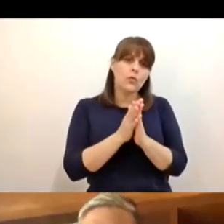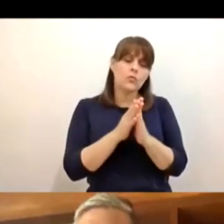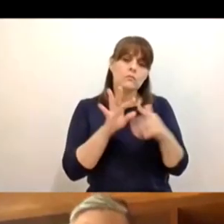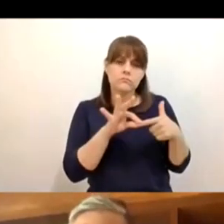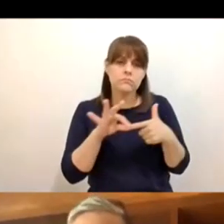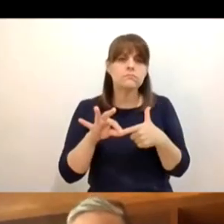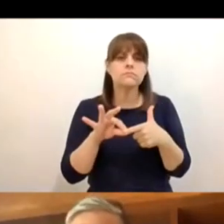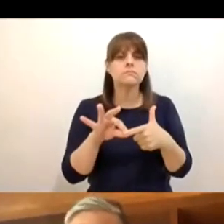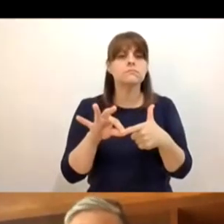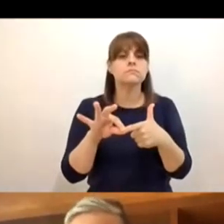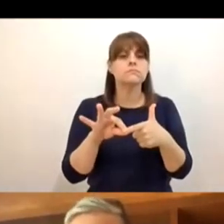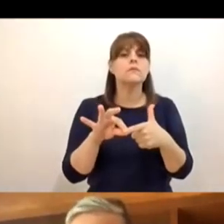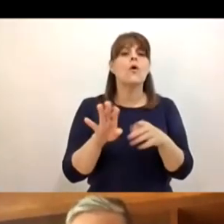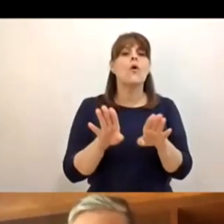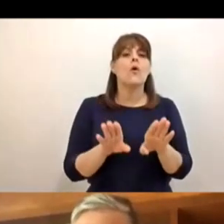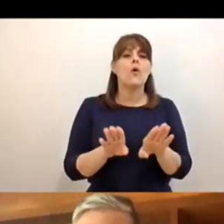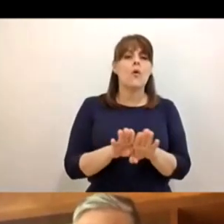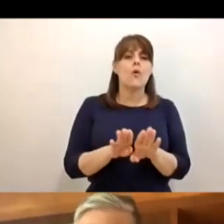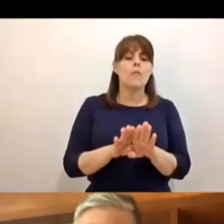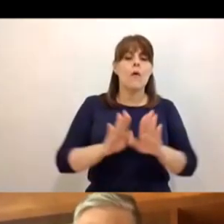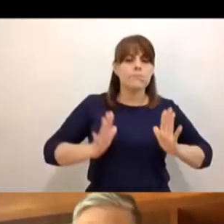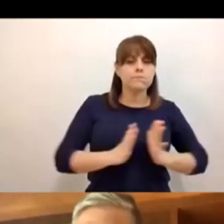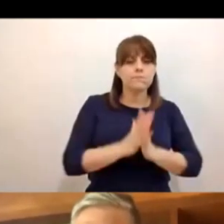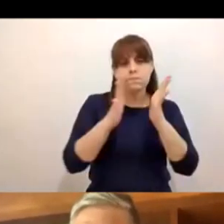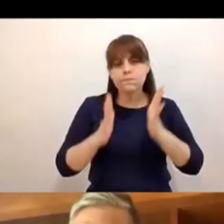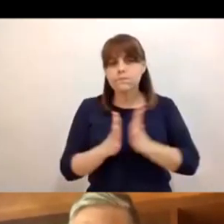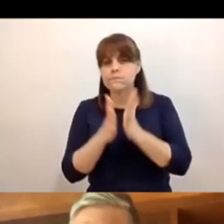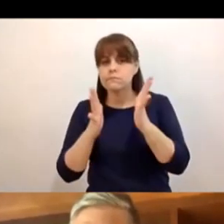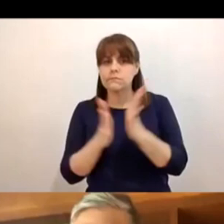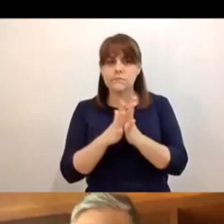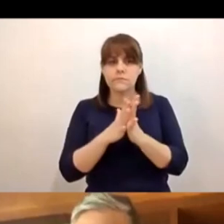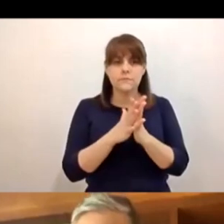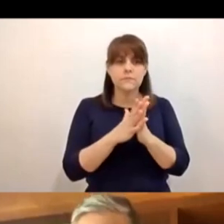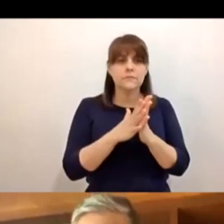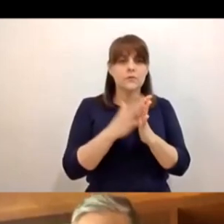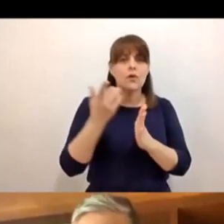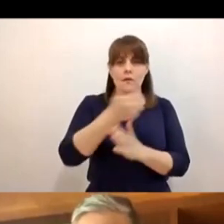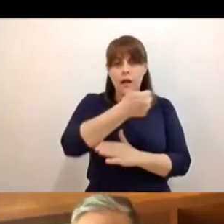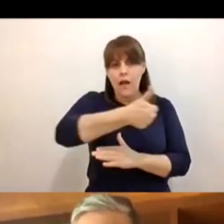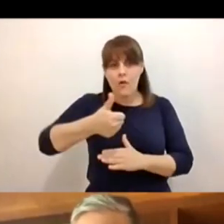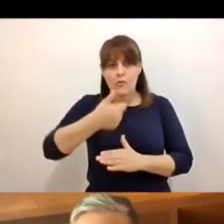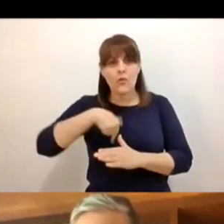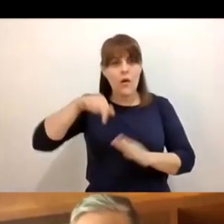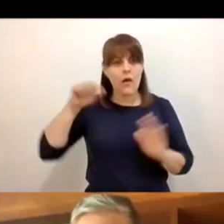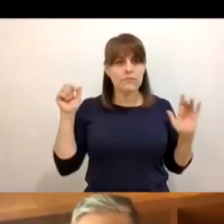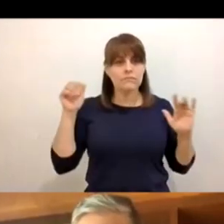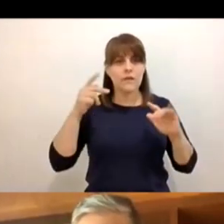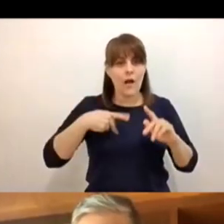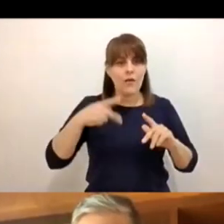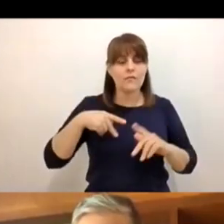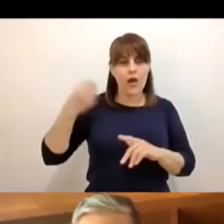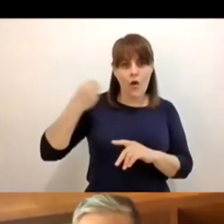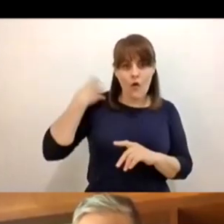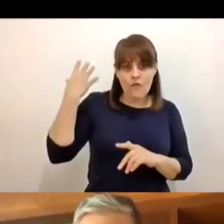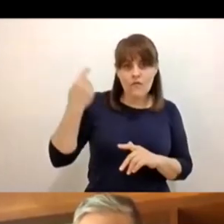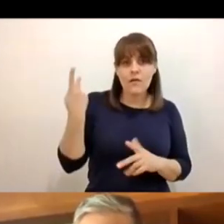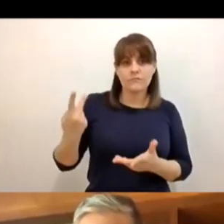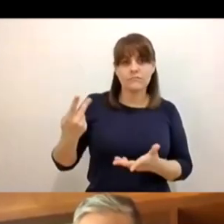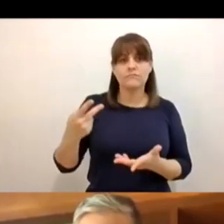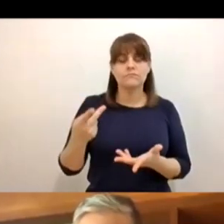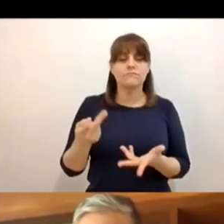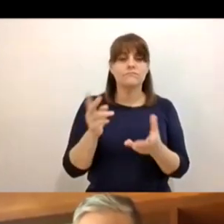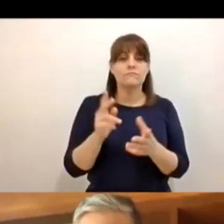para que haya participación de quienes están acompañándonos en este momento. Te